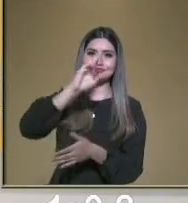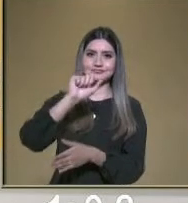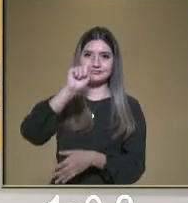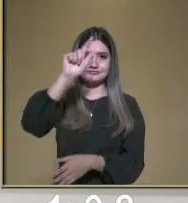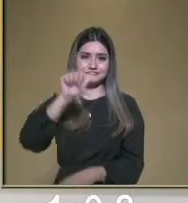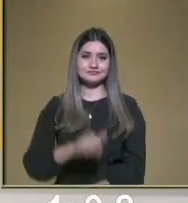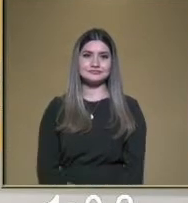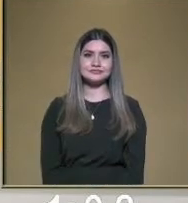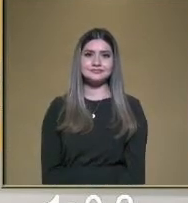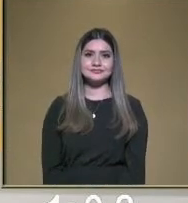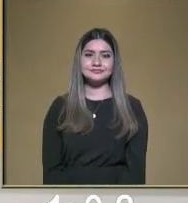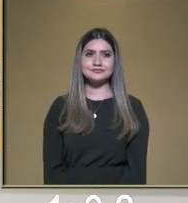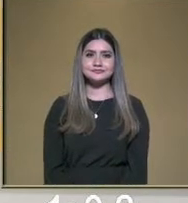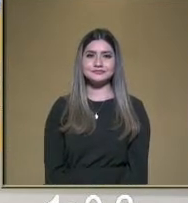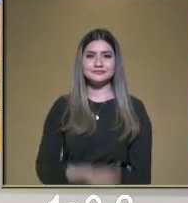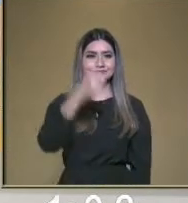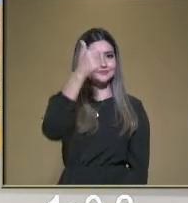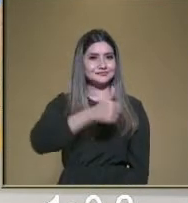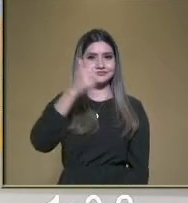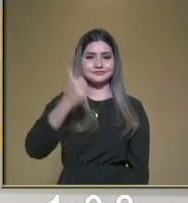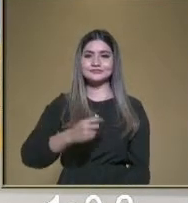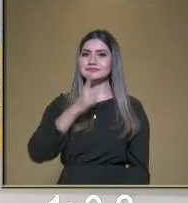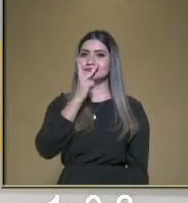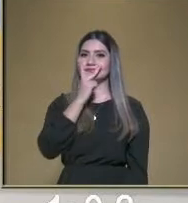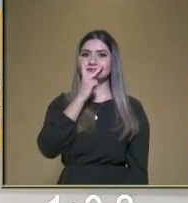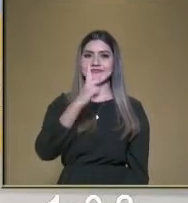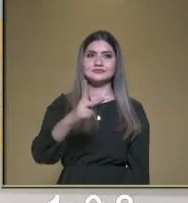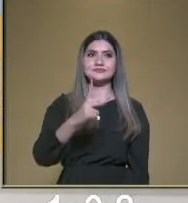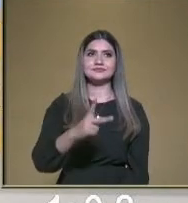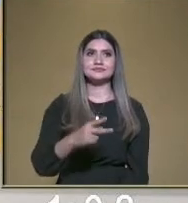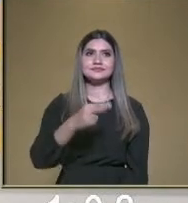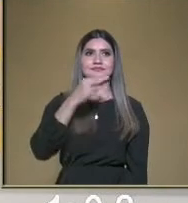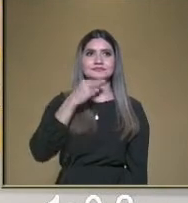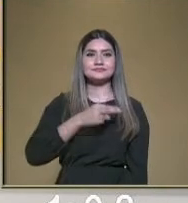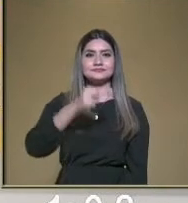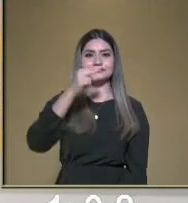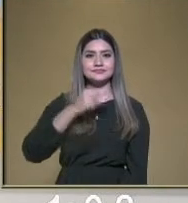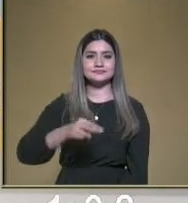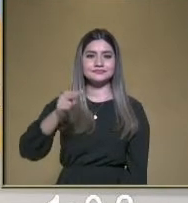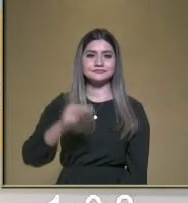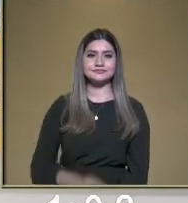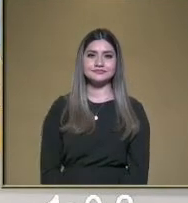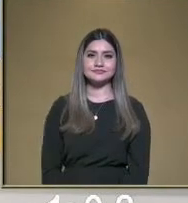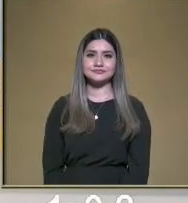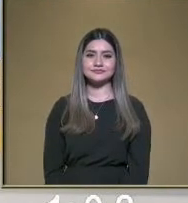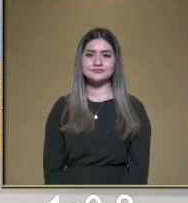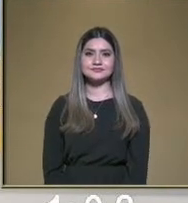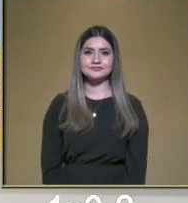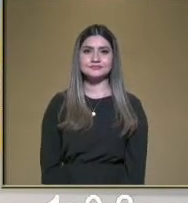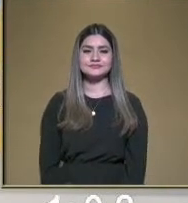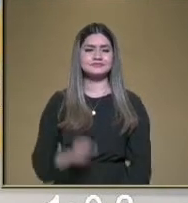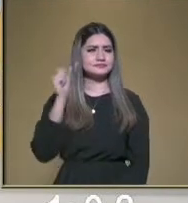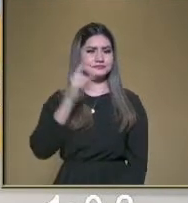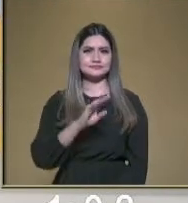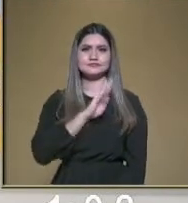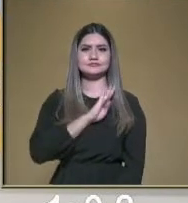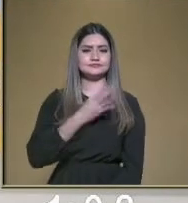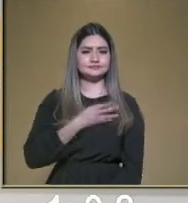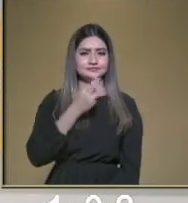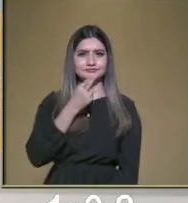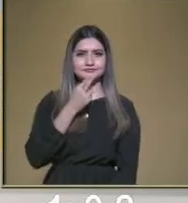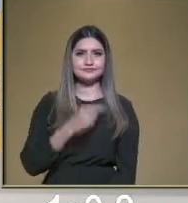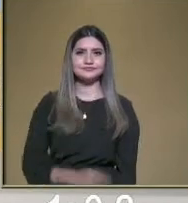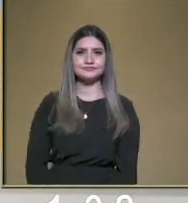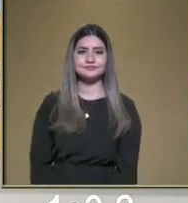maestro, y vienen palabras de origen náhuatl. De la lengua náhuatl, así es, maestra. Que utilizamos en español. Bueno,